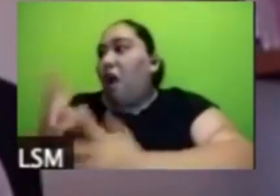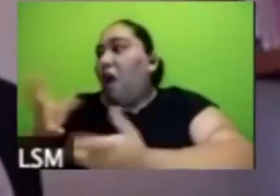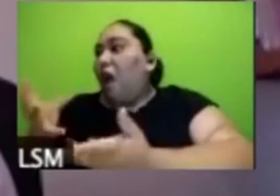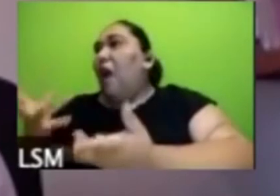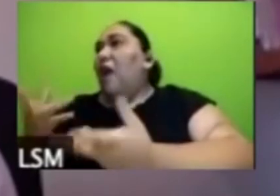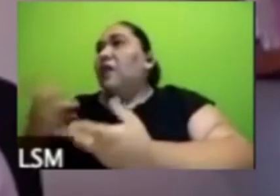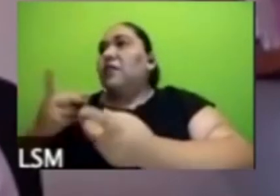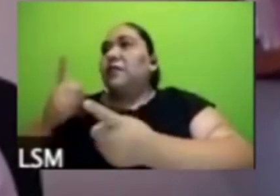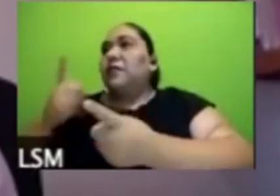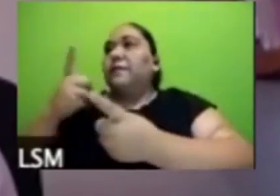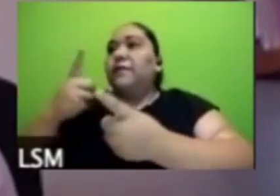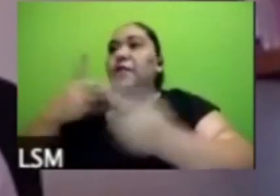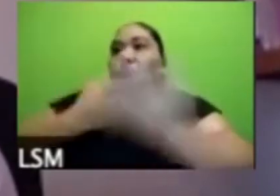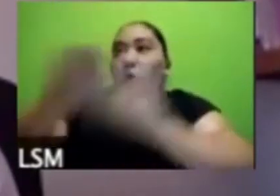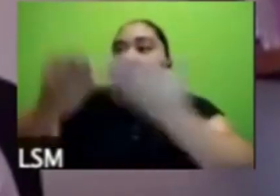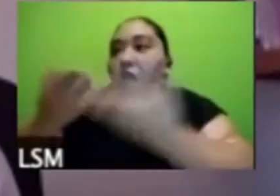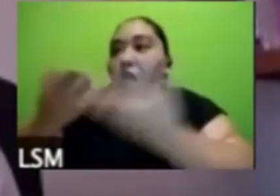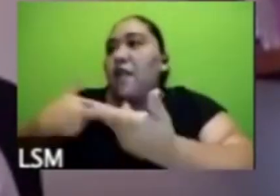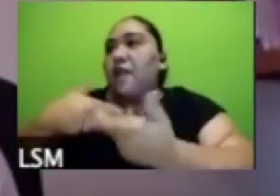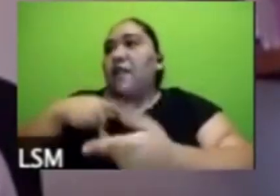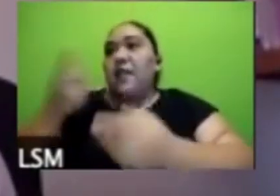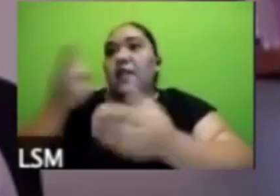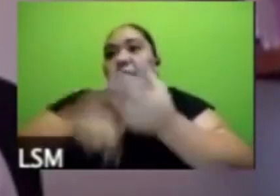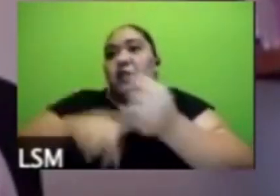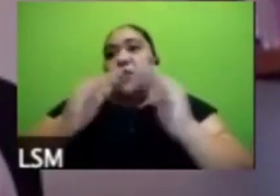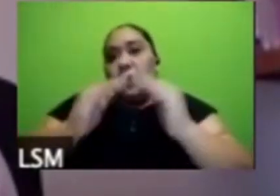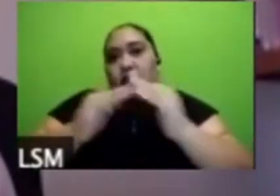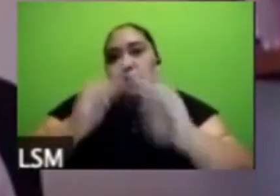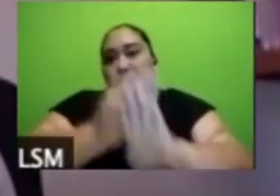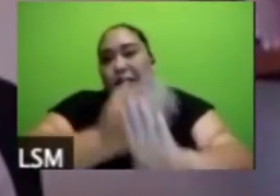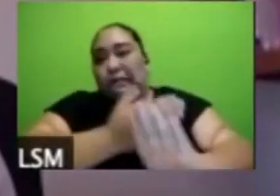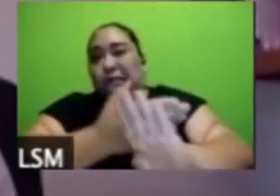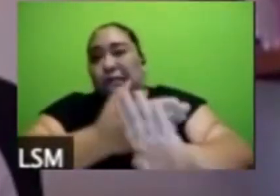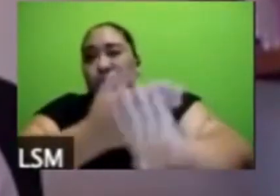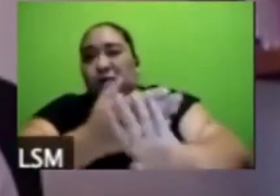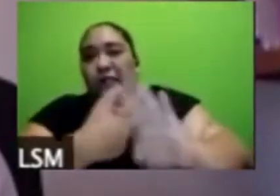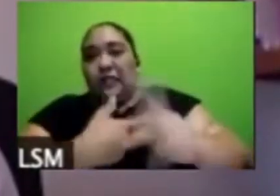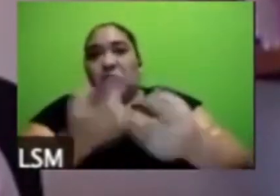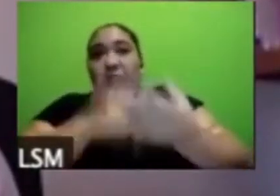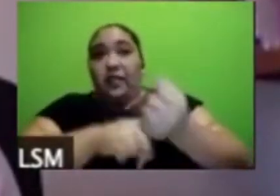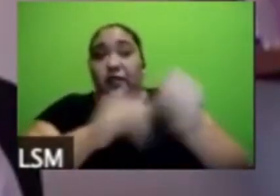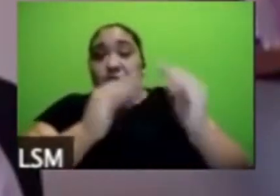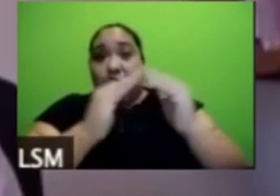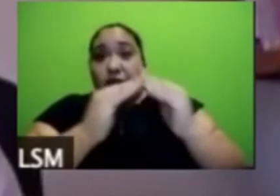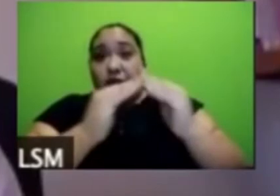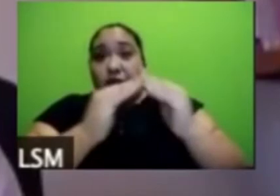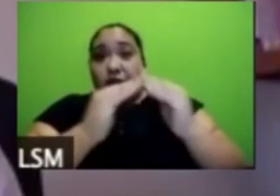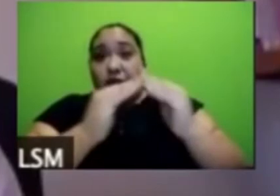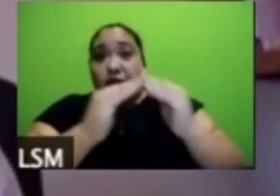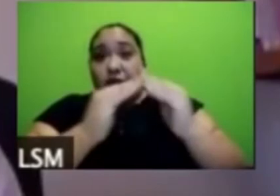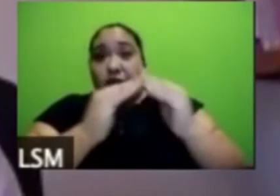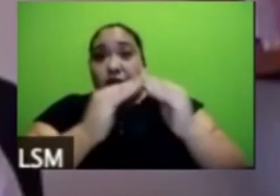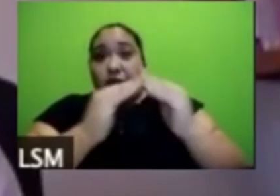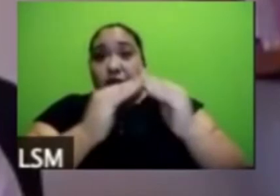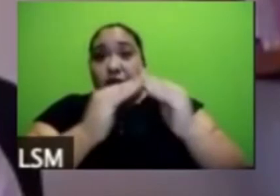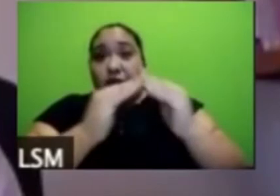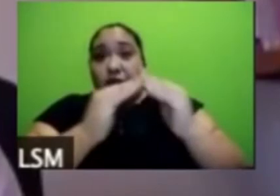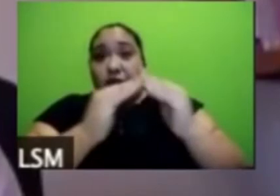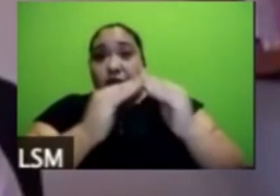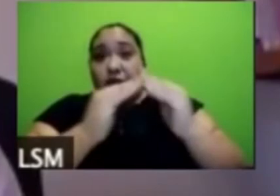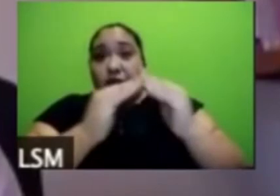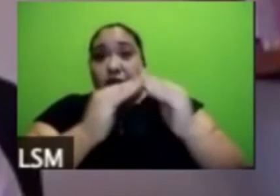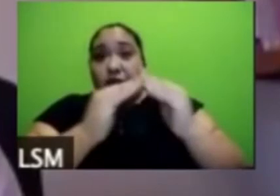violencia en el hogar está aumentando o no la percepción tenemos otros datos de llamadas de